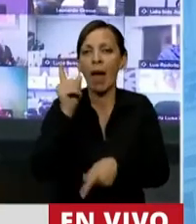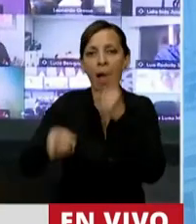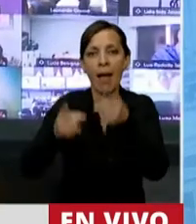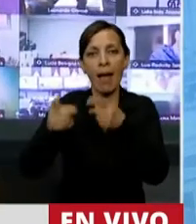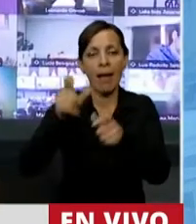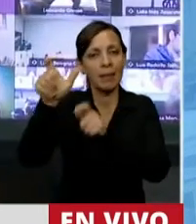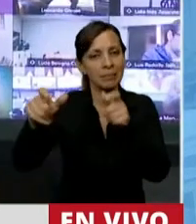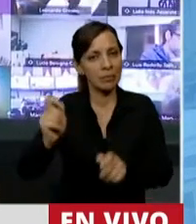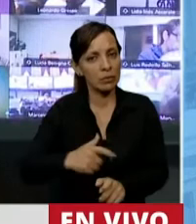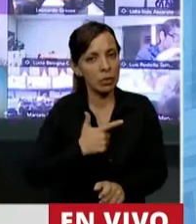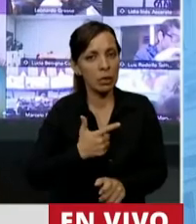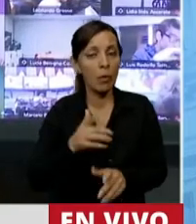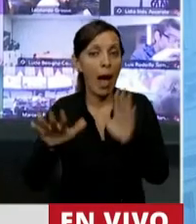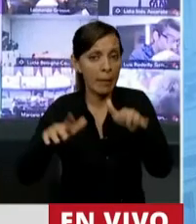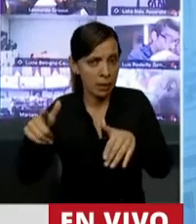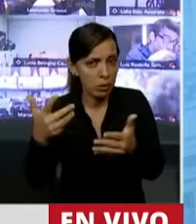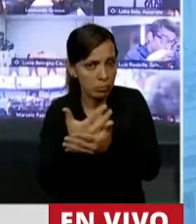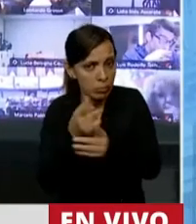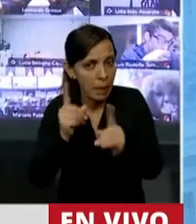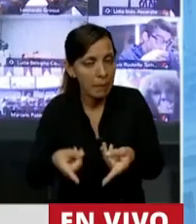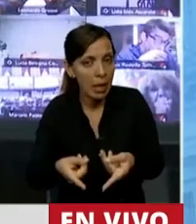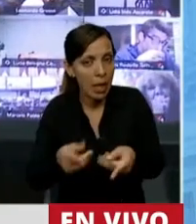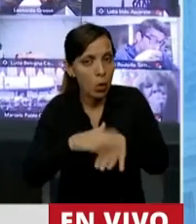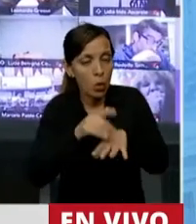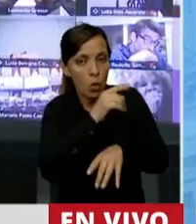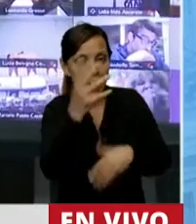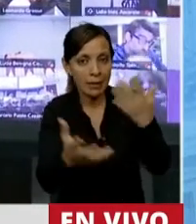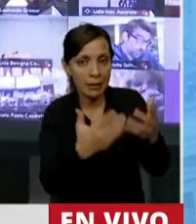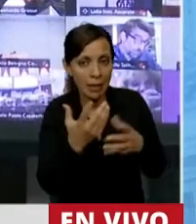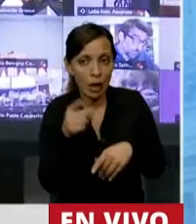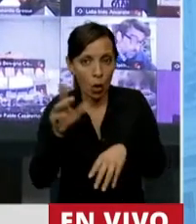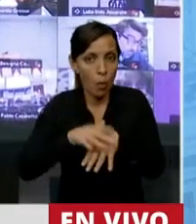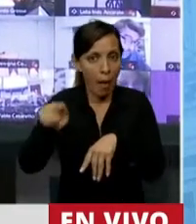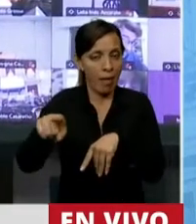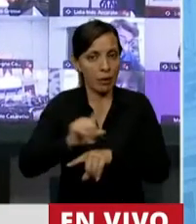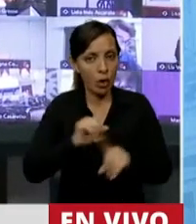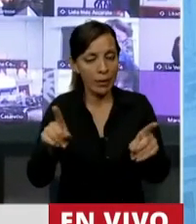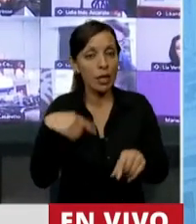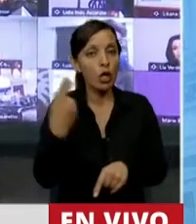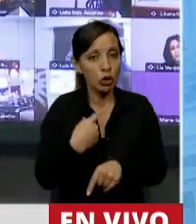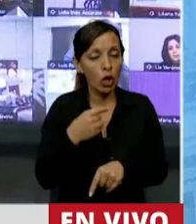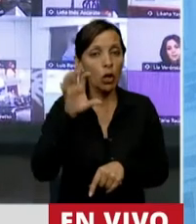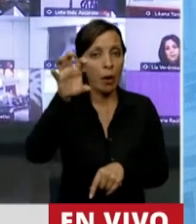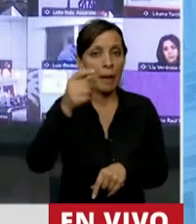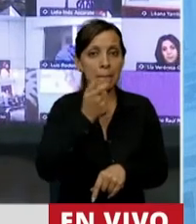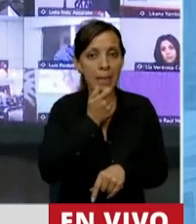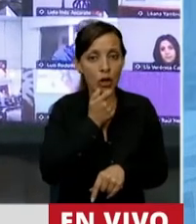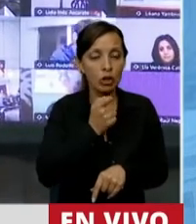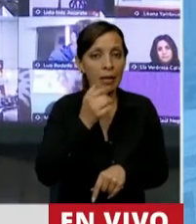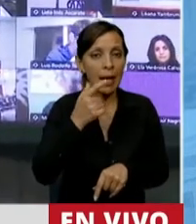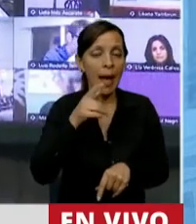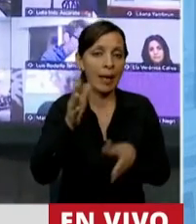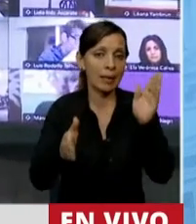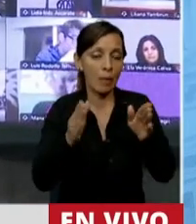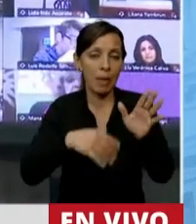propietarios que en muchos casos han sido víctimas de incendios forestales y no los han provocado. Nosotros en Mendoza tuvimos la temporada más